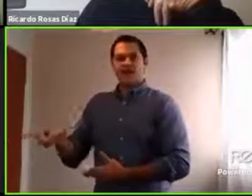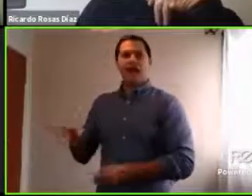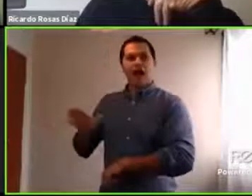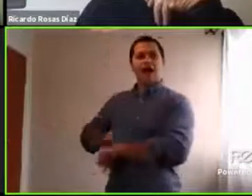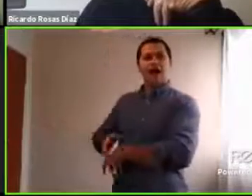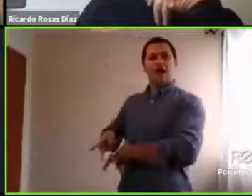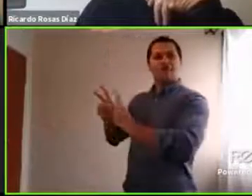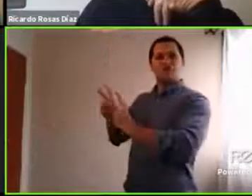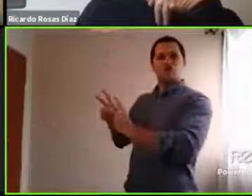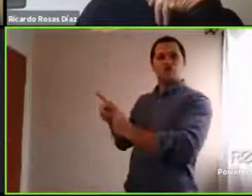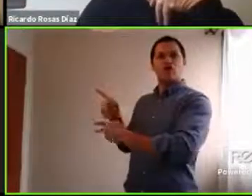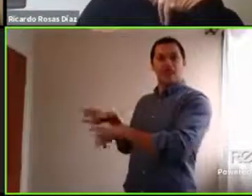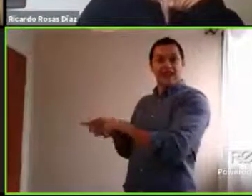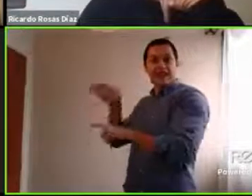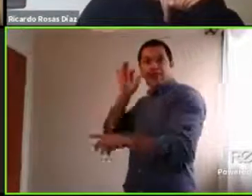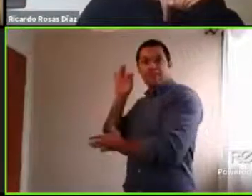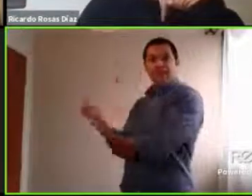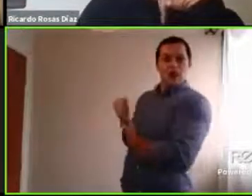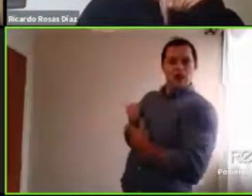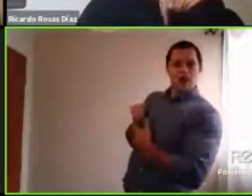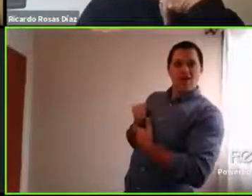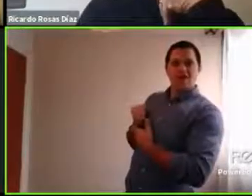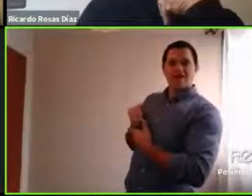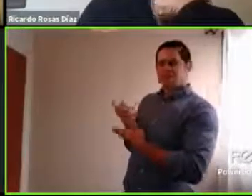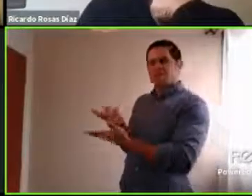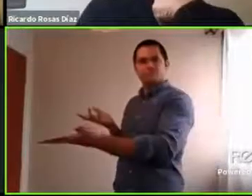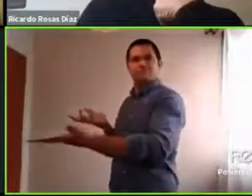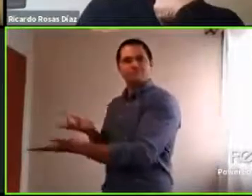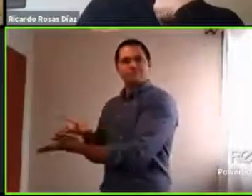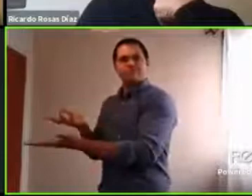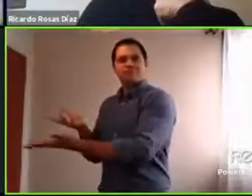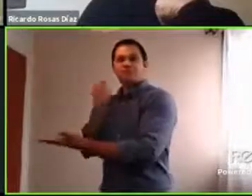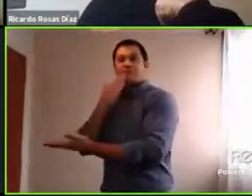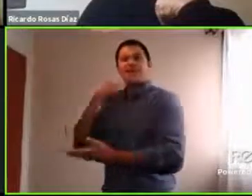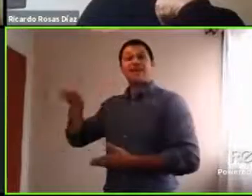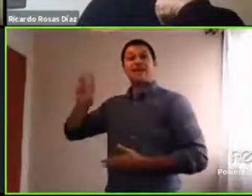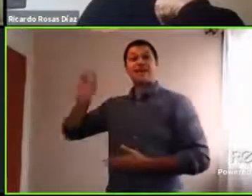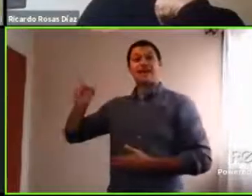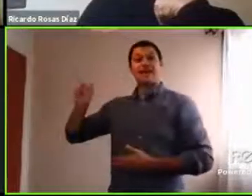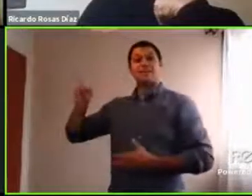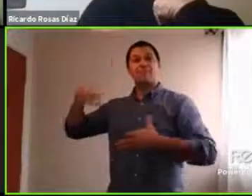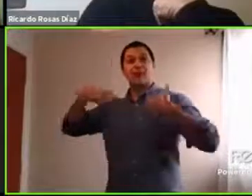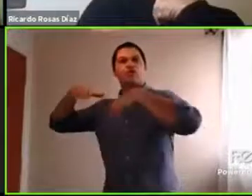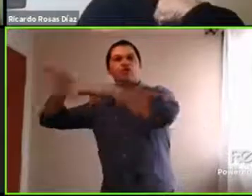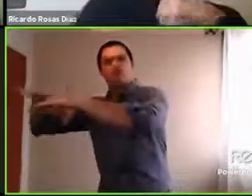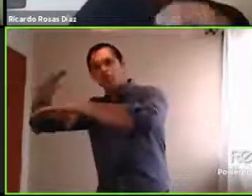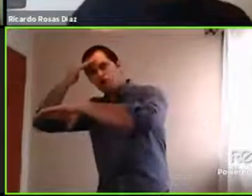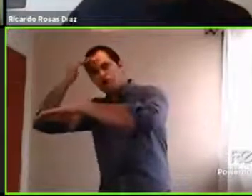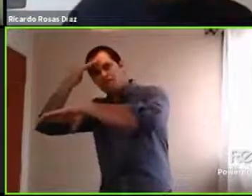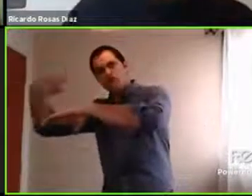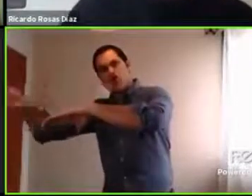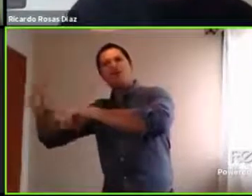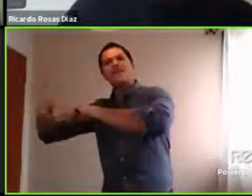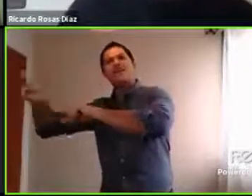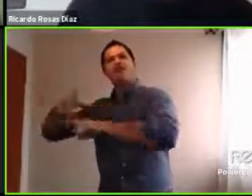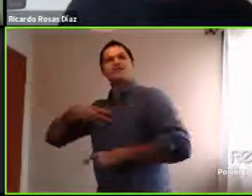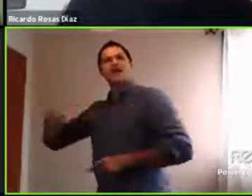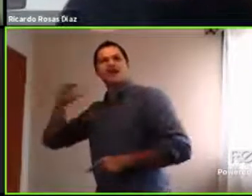todas estas cosas también circulan y creo que son súper valiosas me acordé de ese ejemplo.